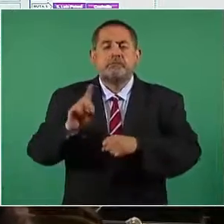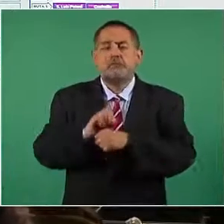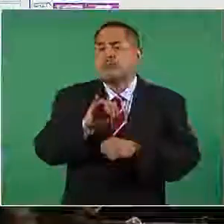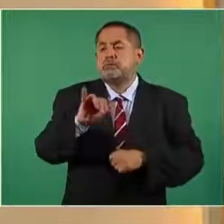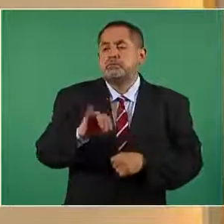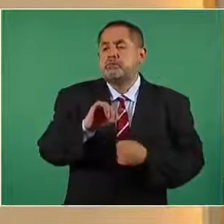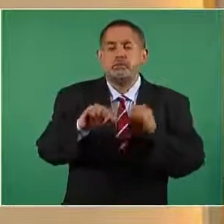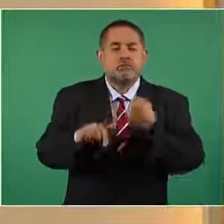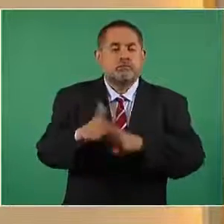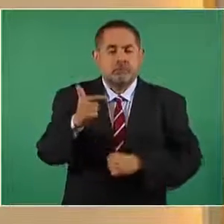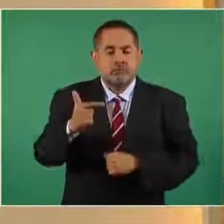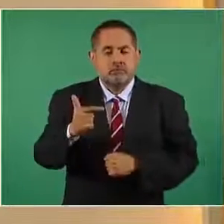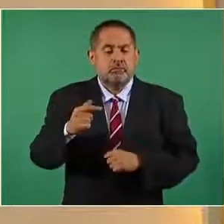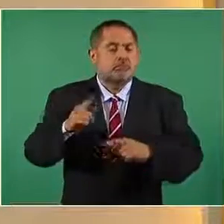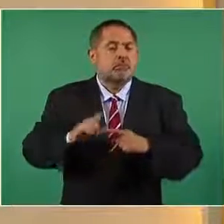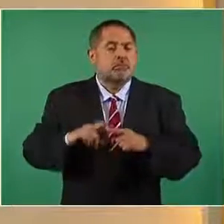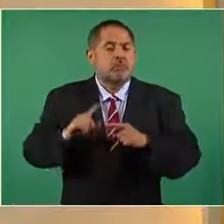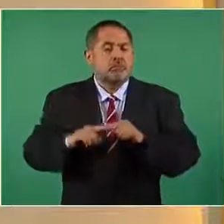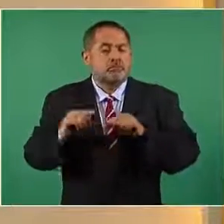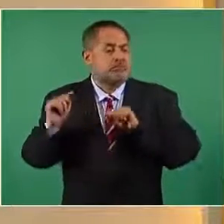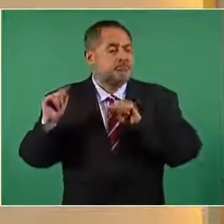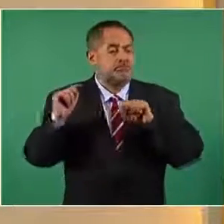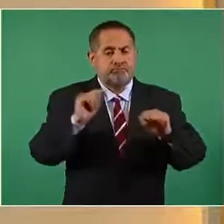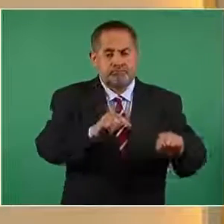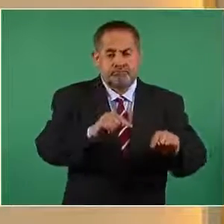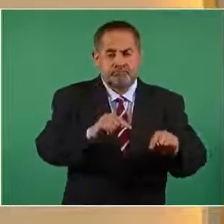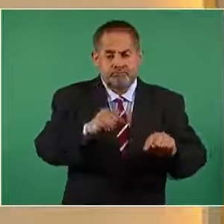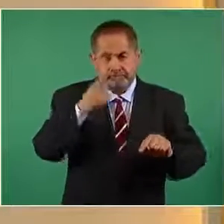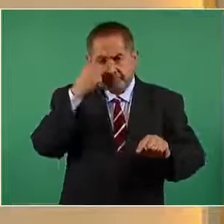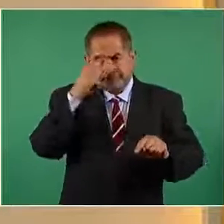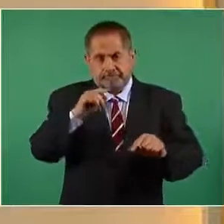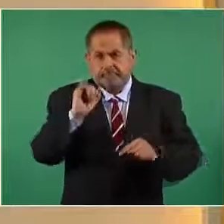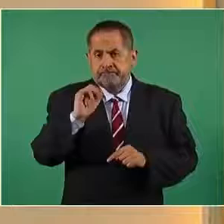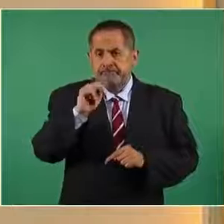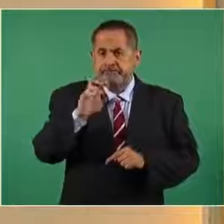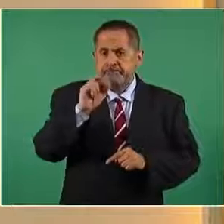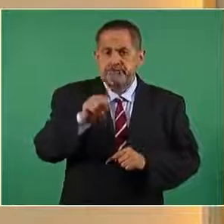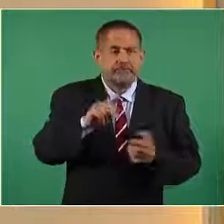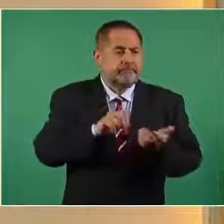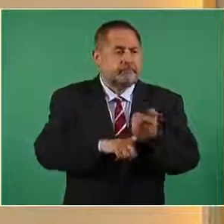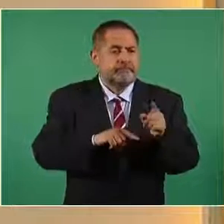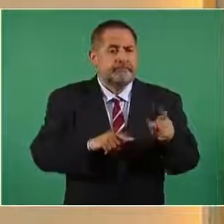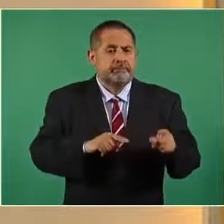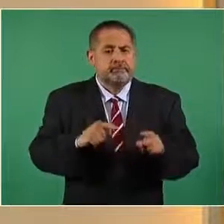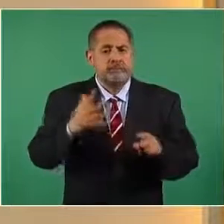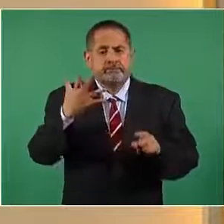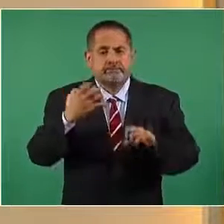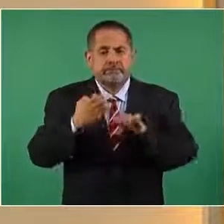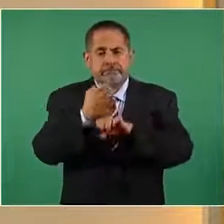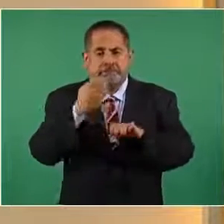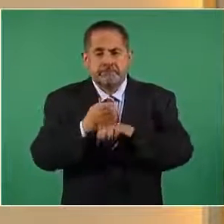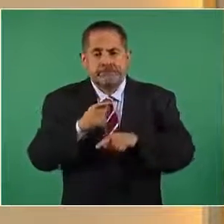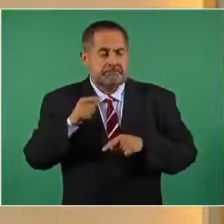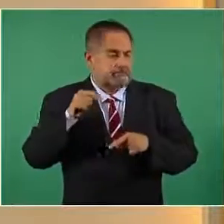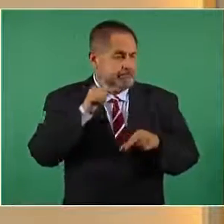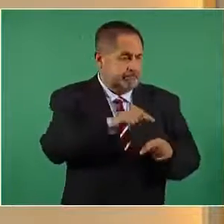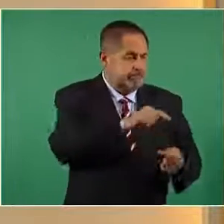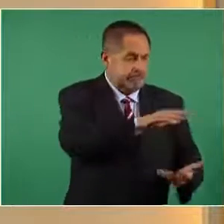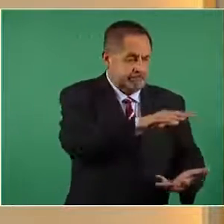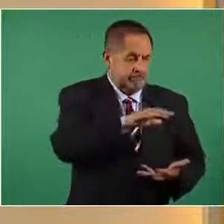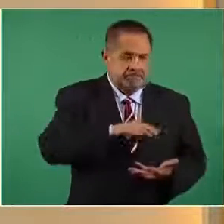12 acudieron a las instalaciones del INCAN cinco entidades federativas a recoger